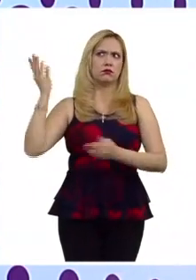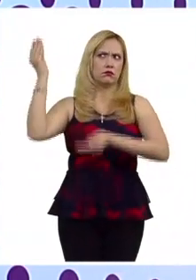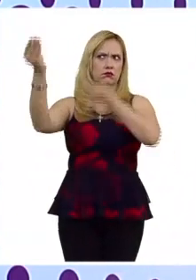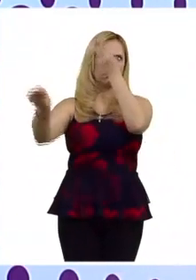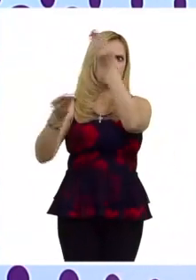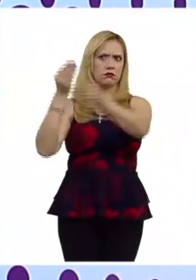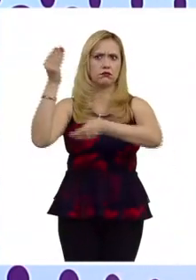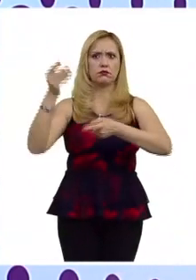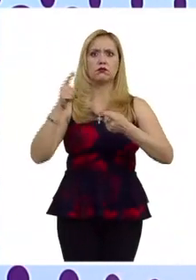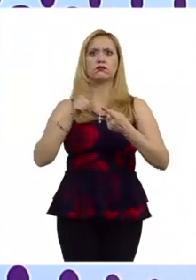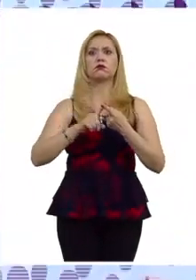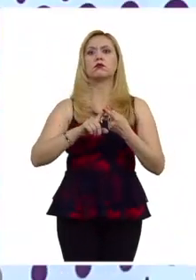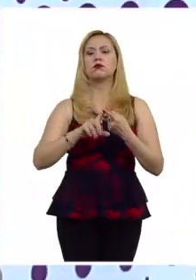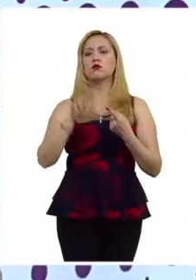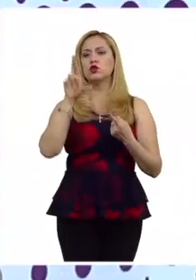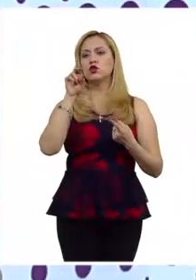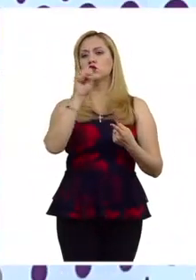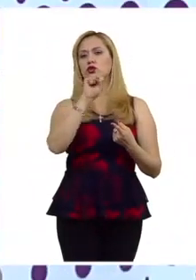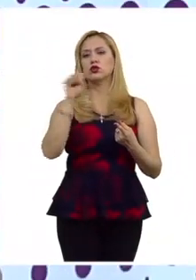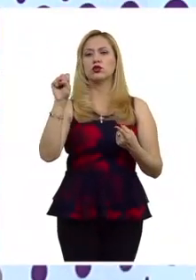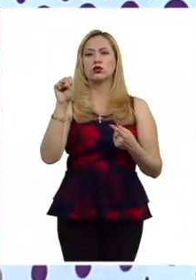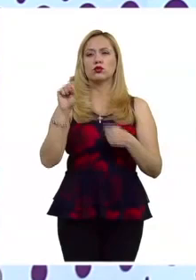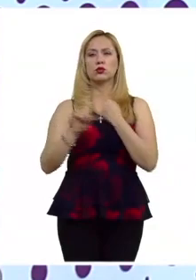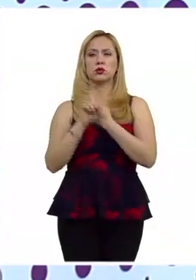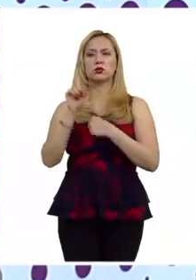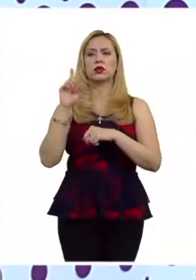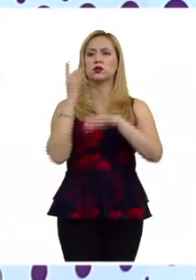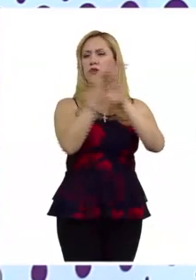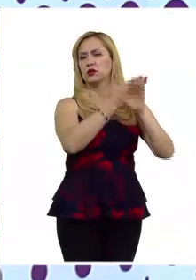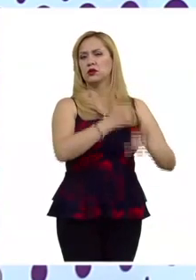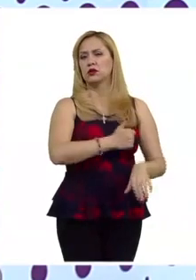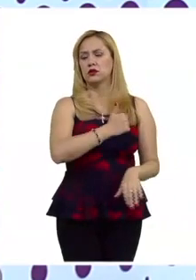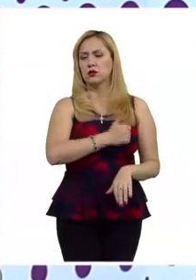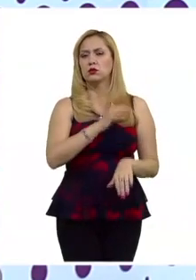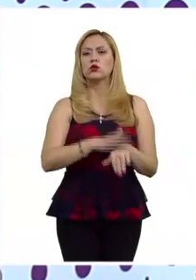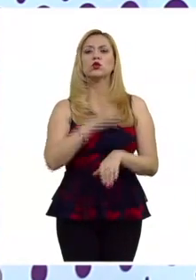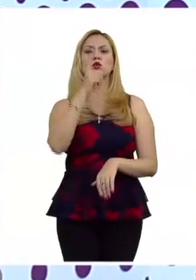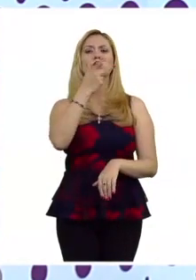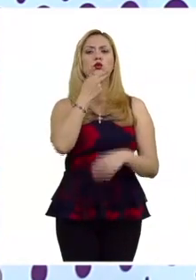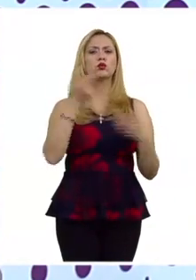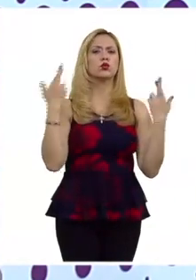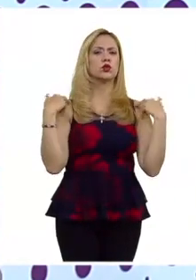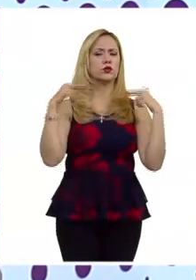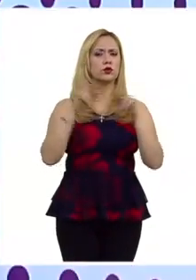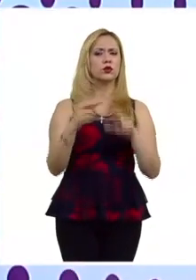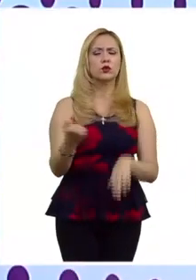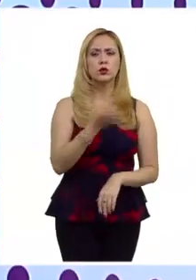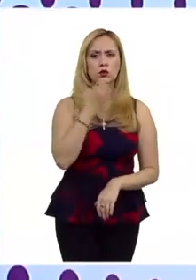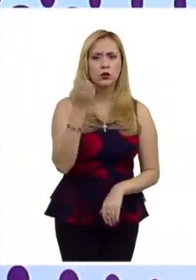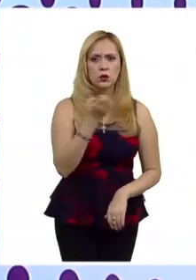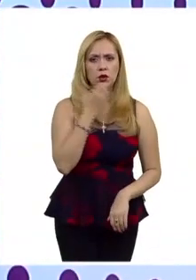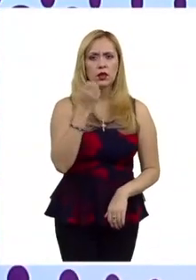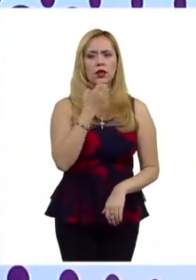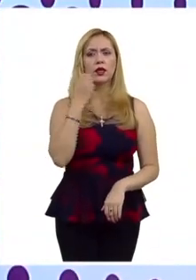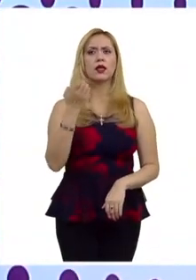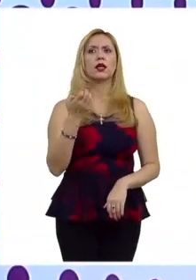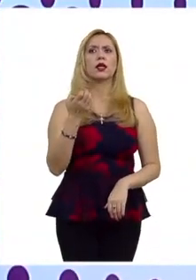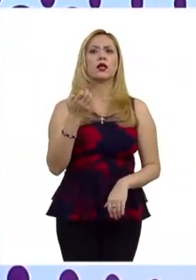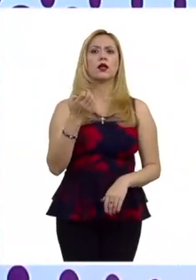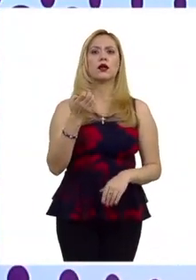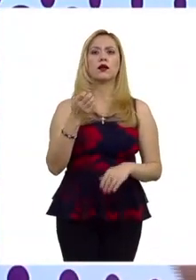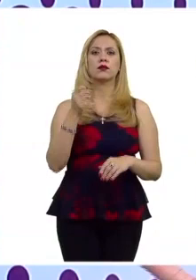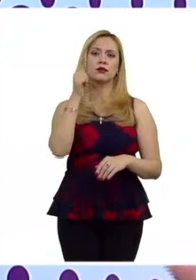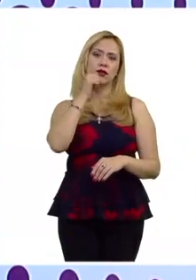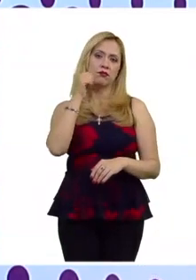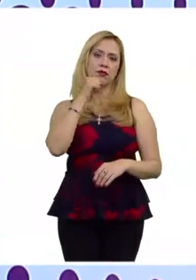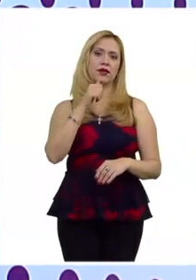el caso Ross versus Canadá donde por ejemplo un profesor de una escuela hacía publicaciones